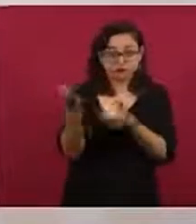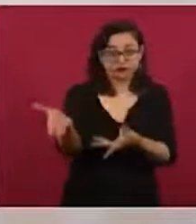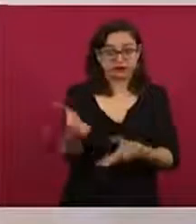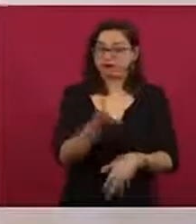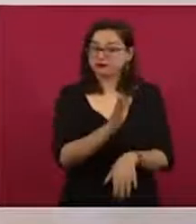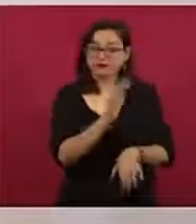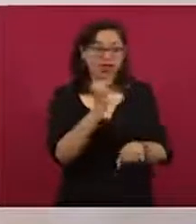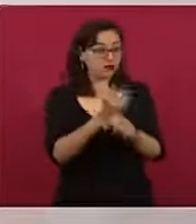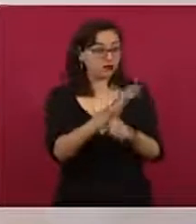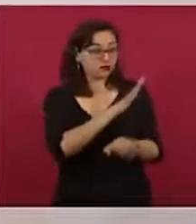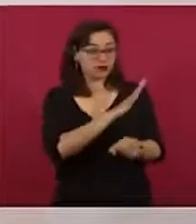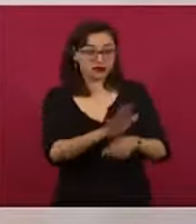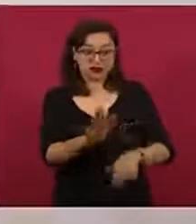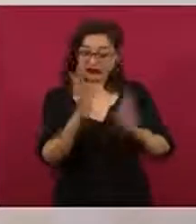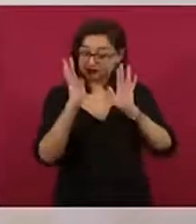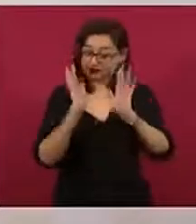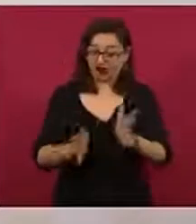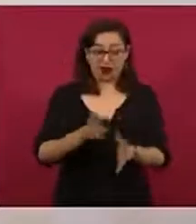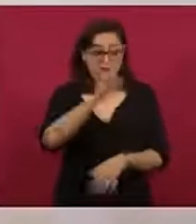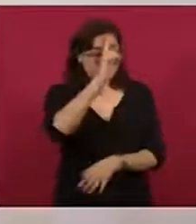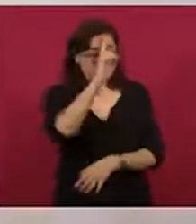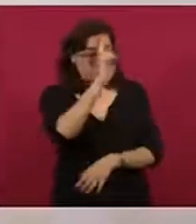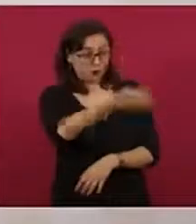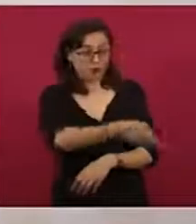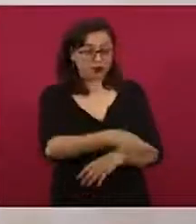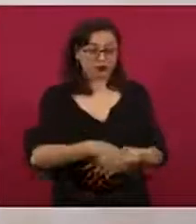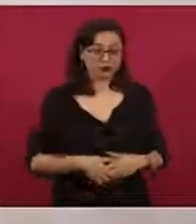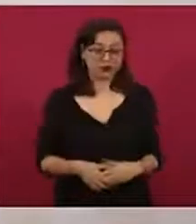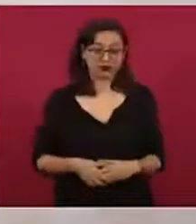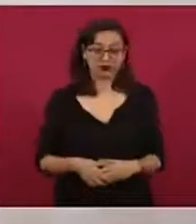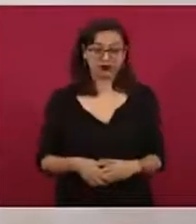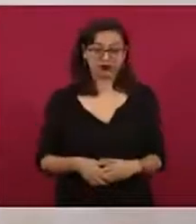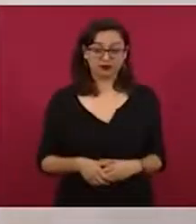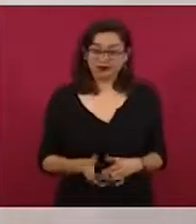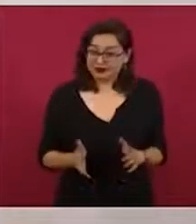que son las empresas extranjeras.